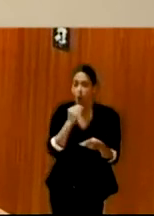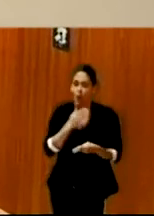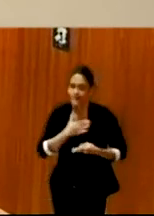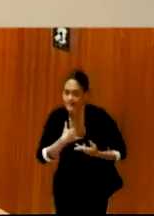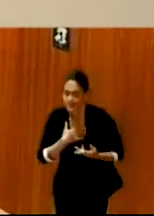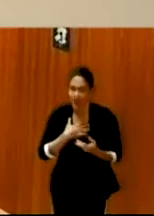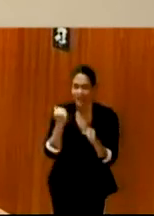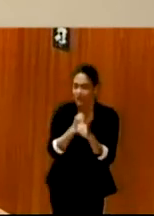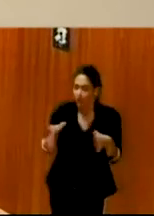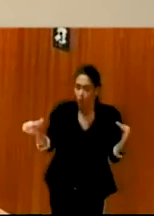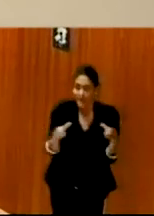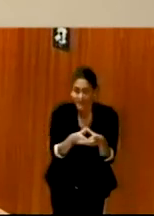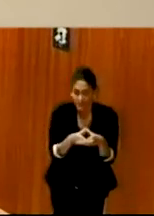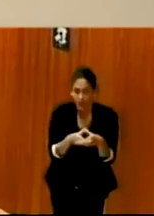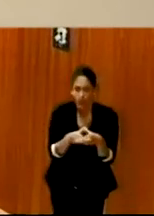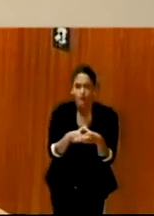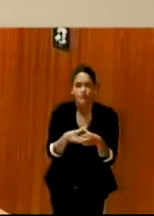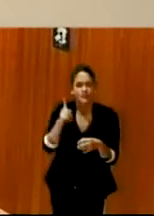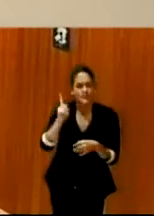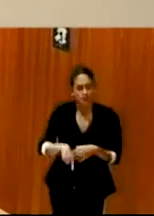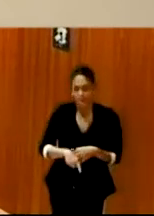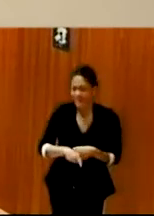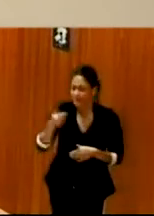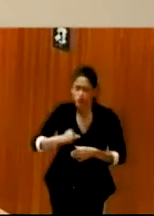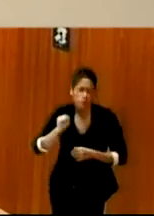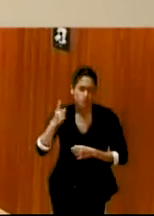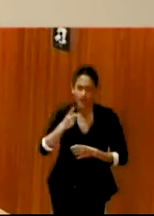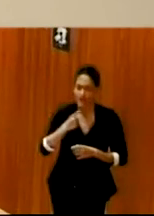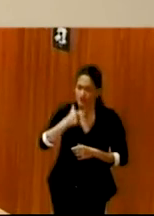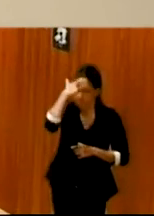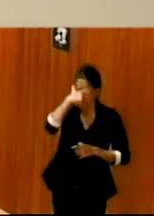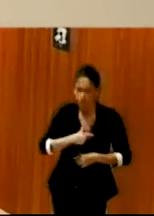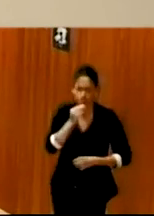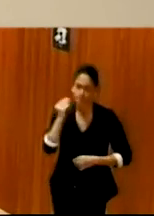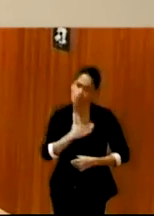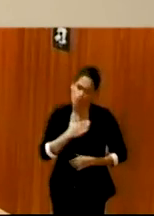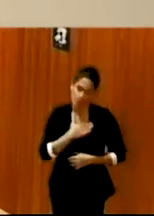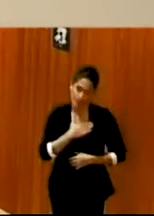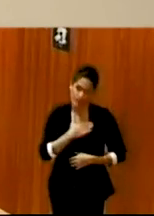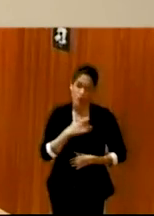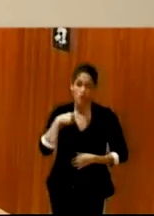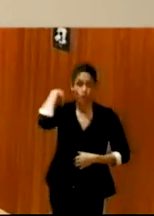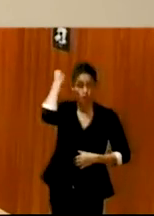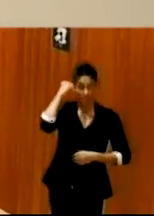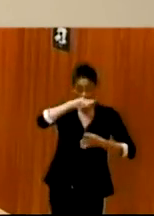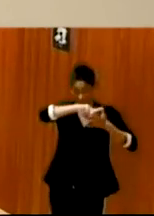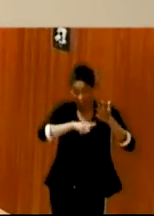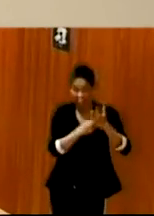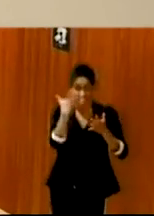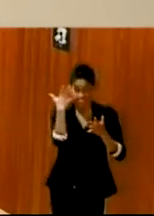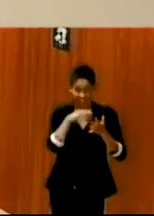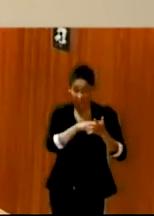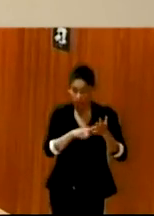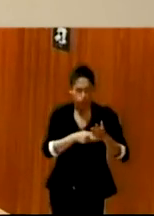en equipo y, sobre todo, ser buena gente. Y creo que esos cinco requisitos son